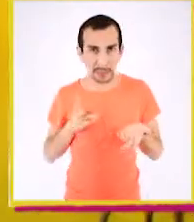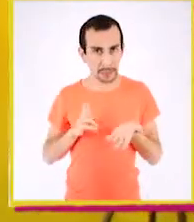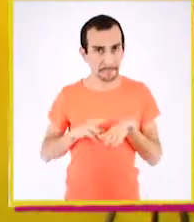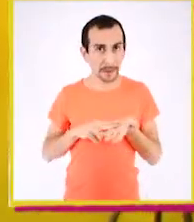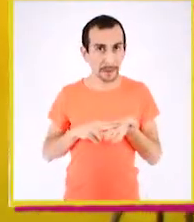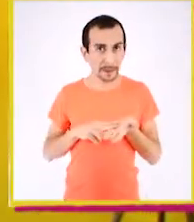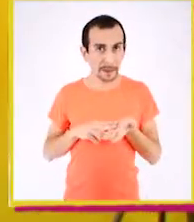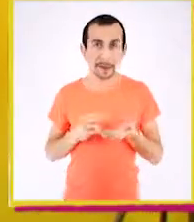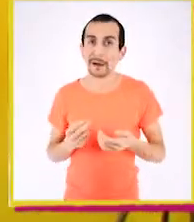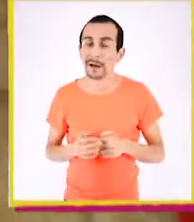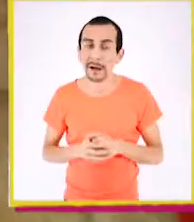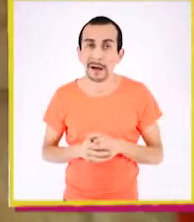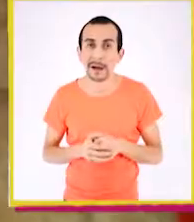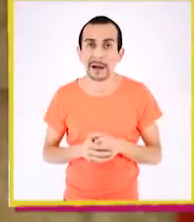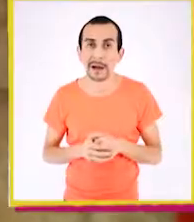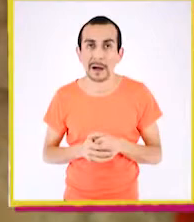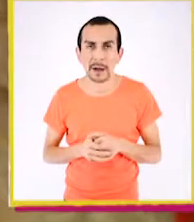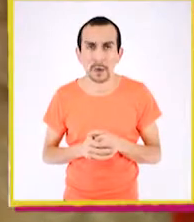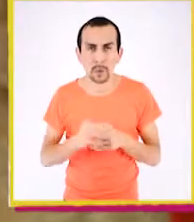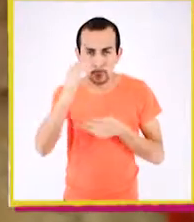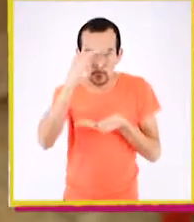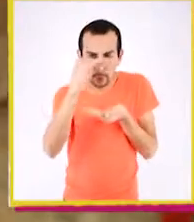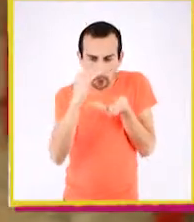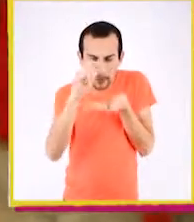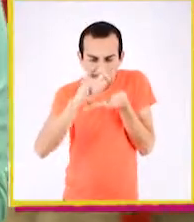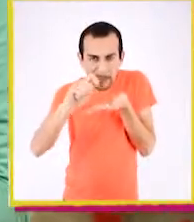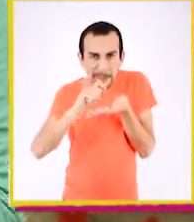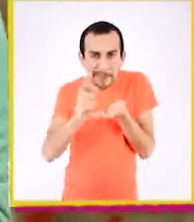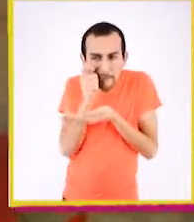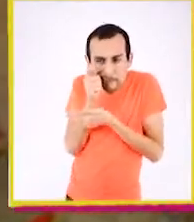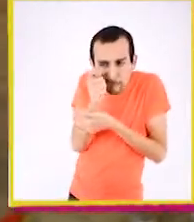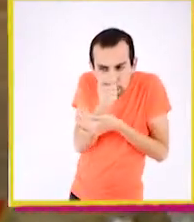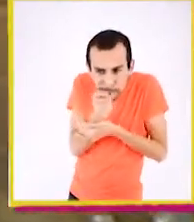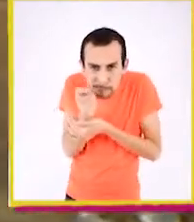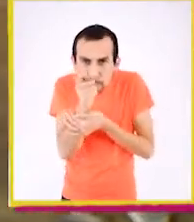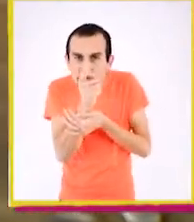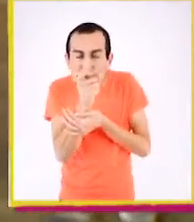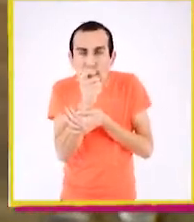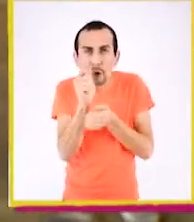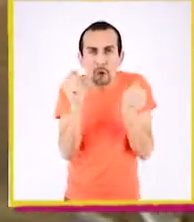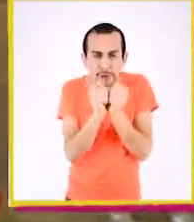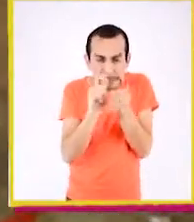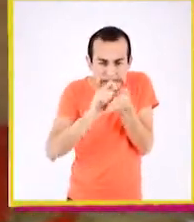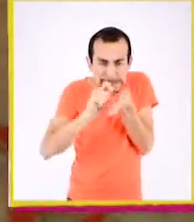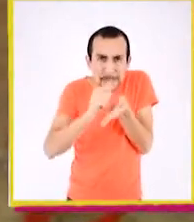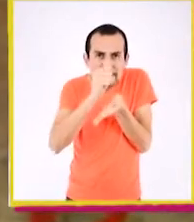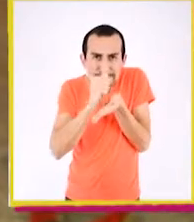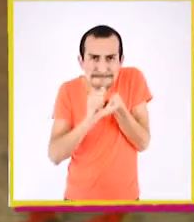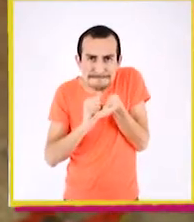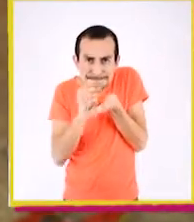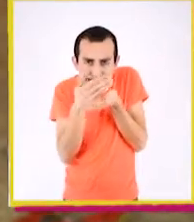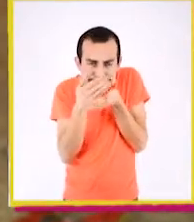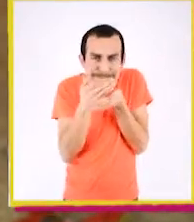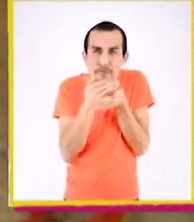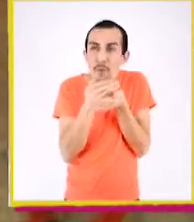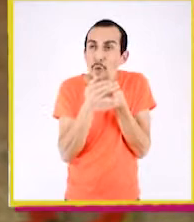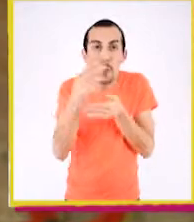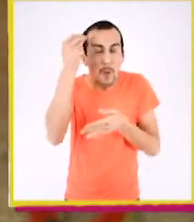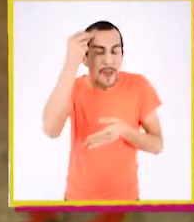¿De verdad? Una libretita de detectives con códigos secretos.